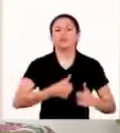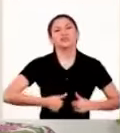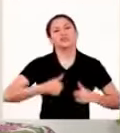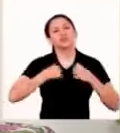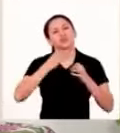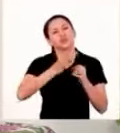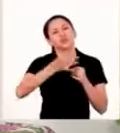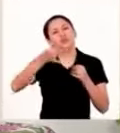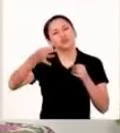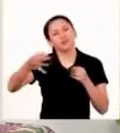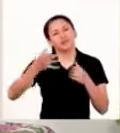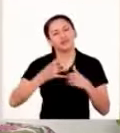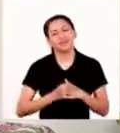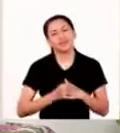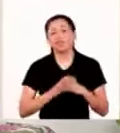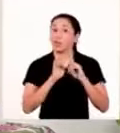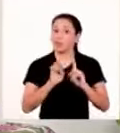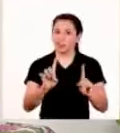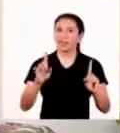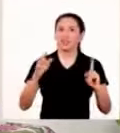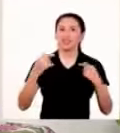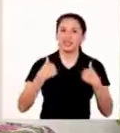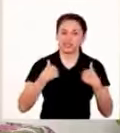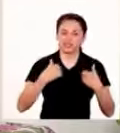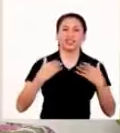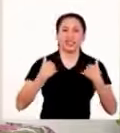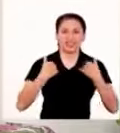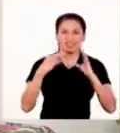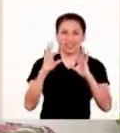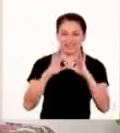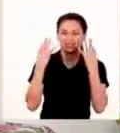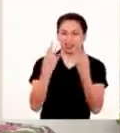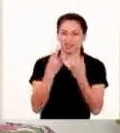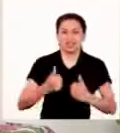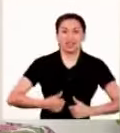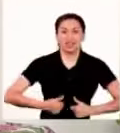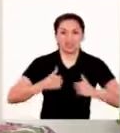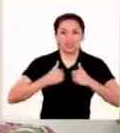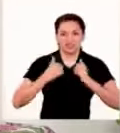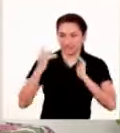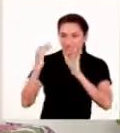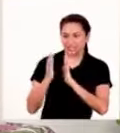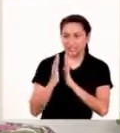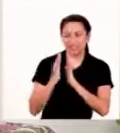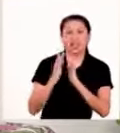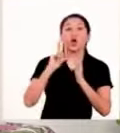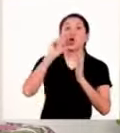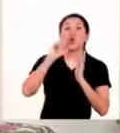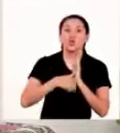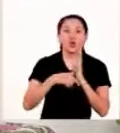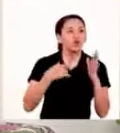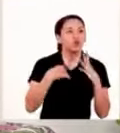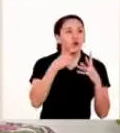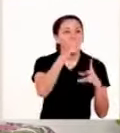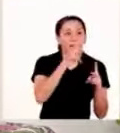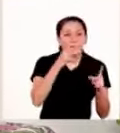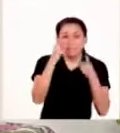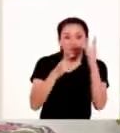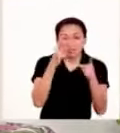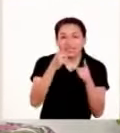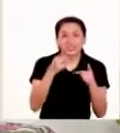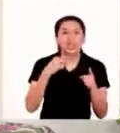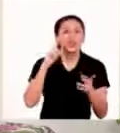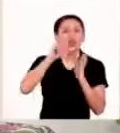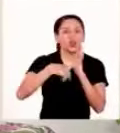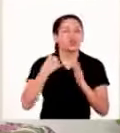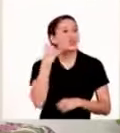otra provincia. Lo bueno es que tengo familia que vive cerca a ellos y los visitan. Luego yo los llamo para que me